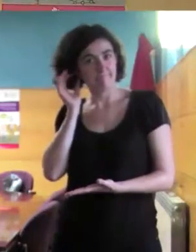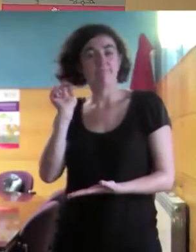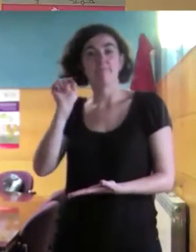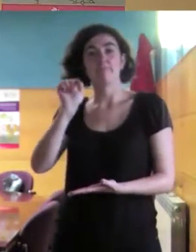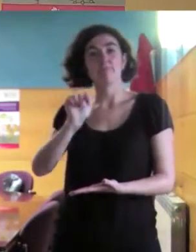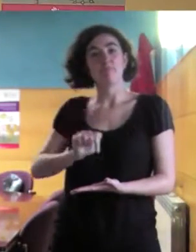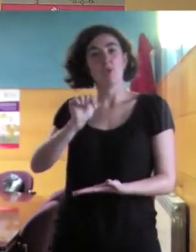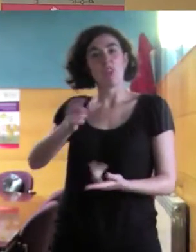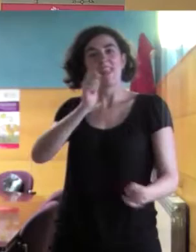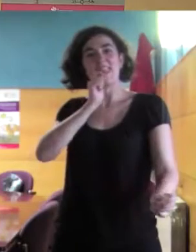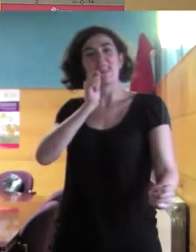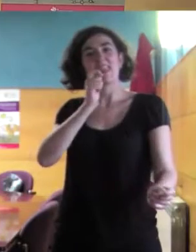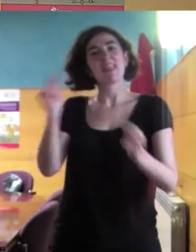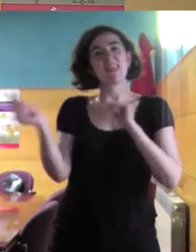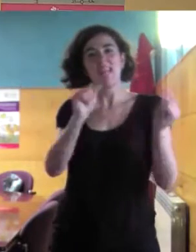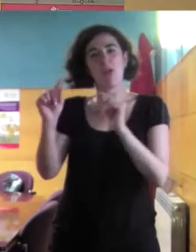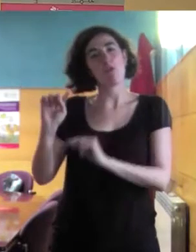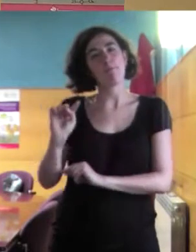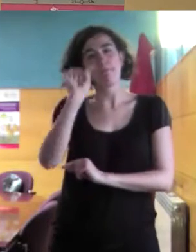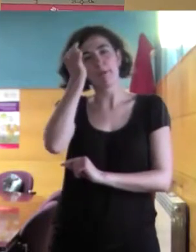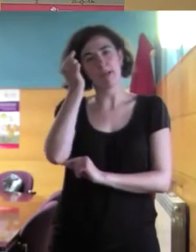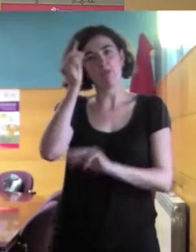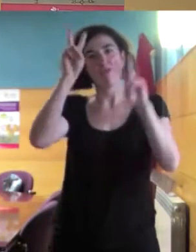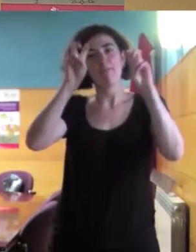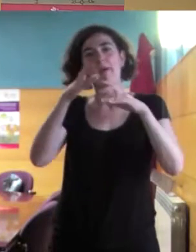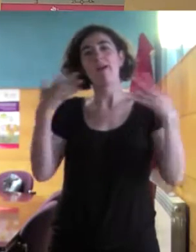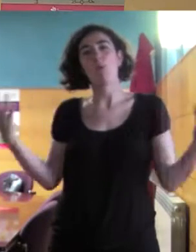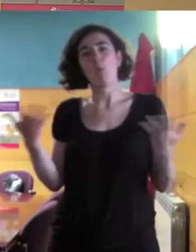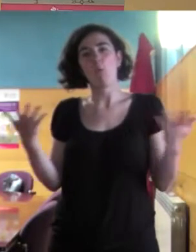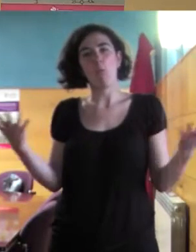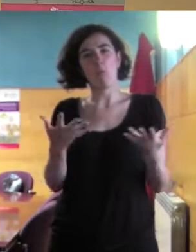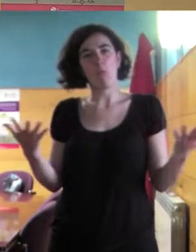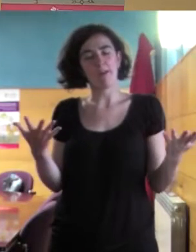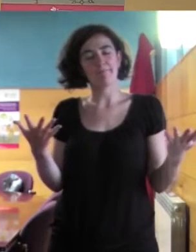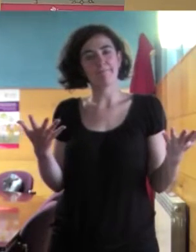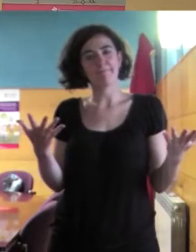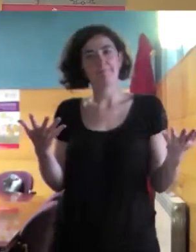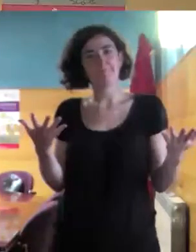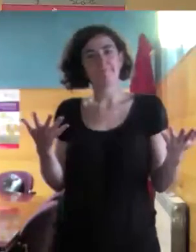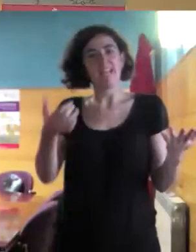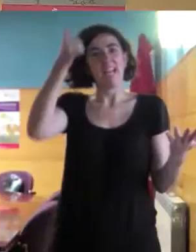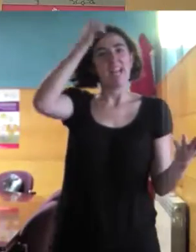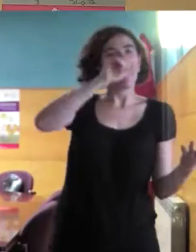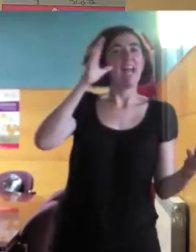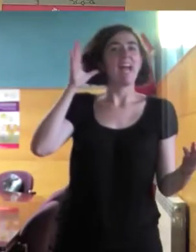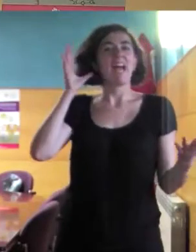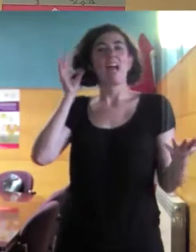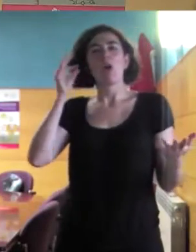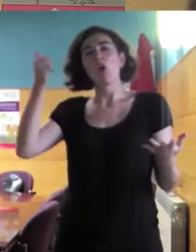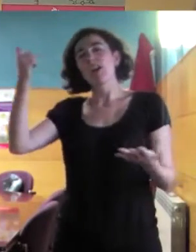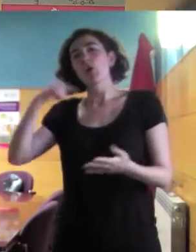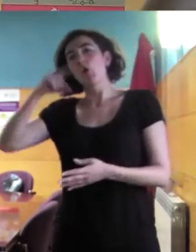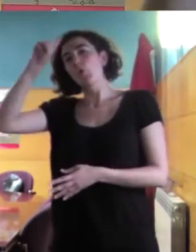diálogo que abordaremos el tema de género e interculturalidad,